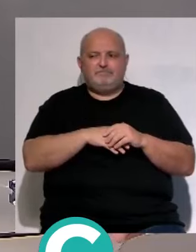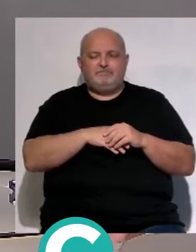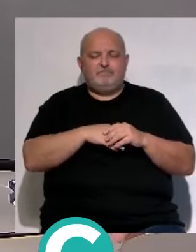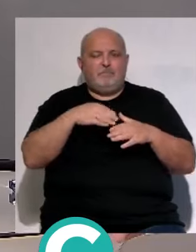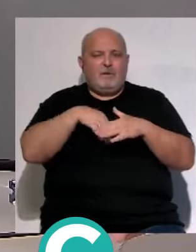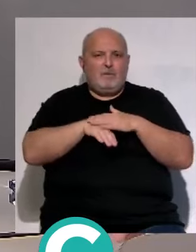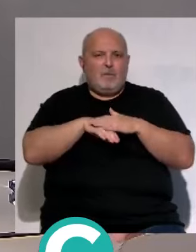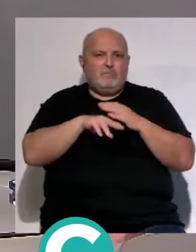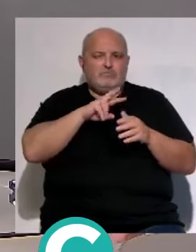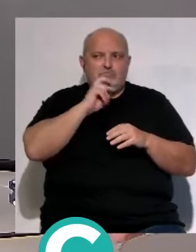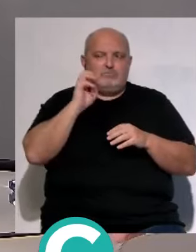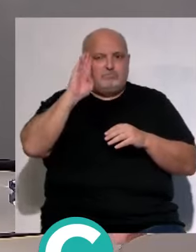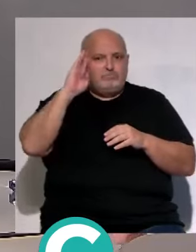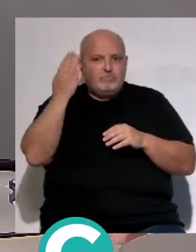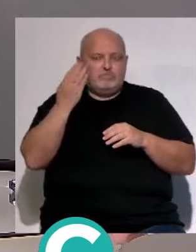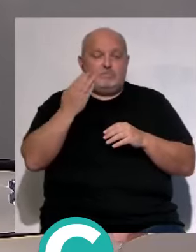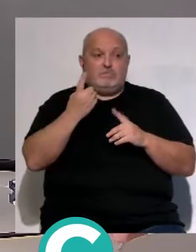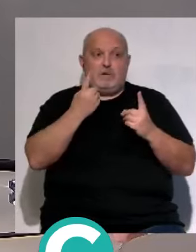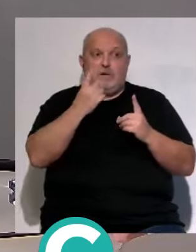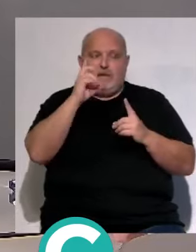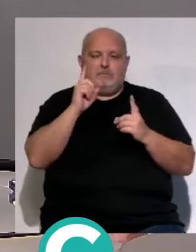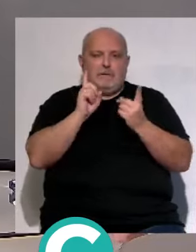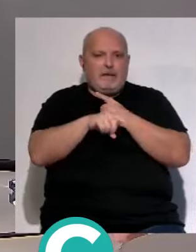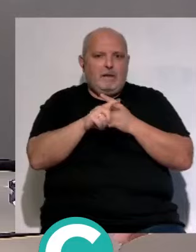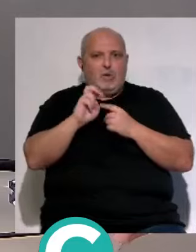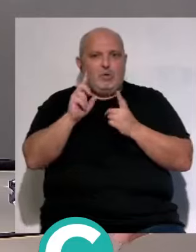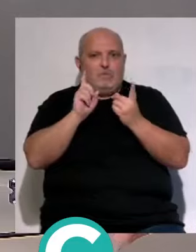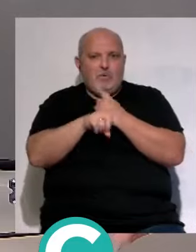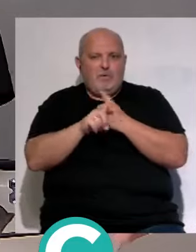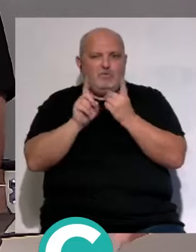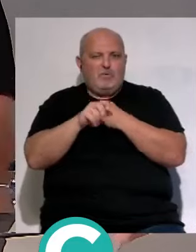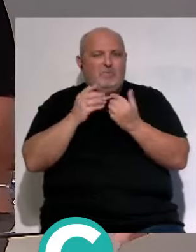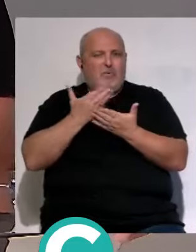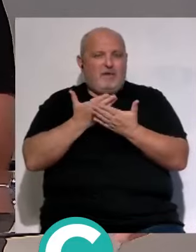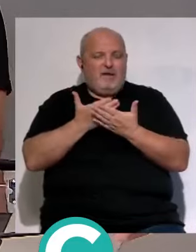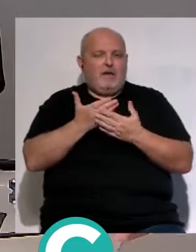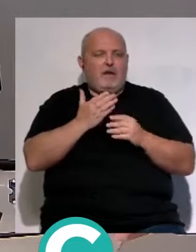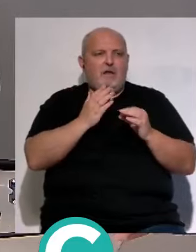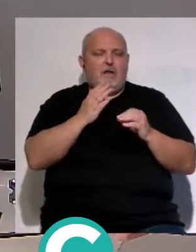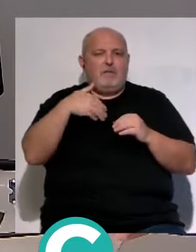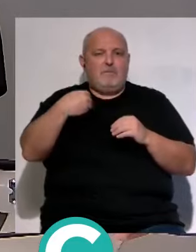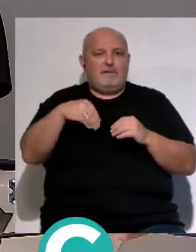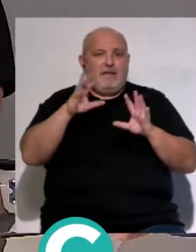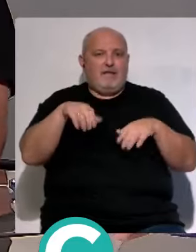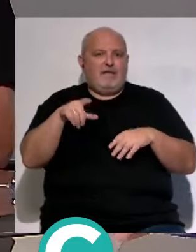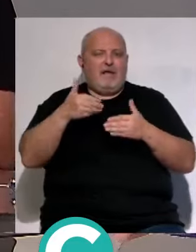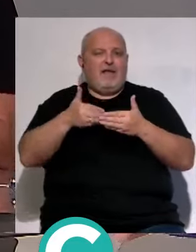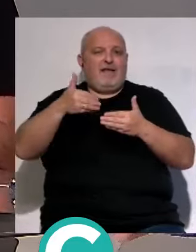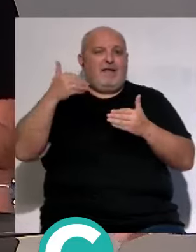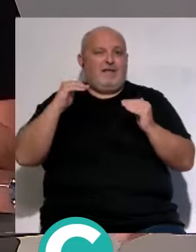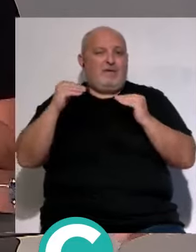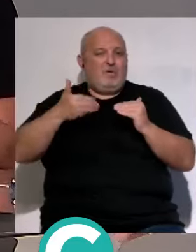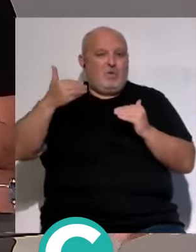guardate balas por si no te sale la primera idea claro guardate balas que además es lo que ha hecho Manolo Vizcaíno en las anteriores